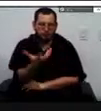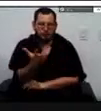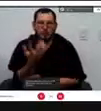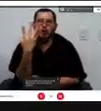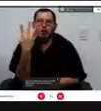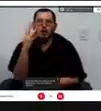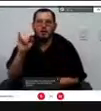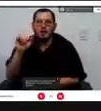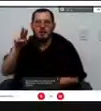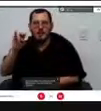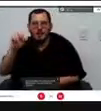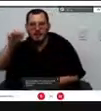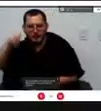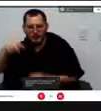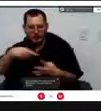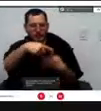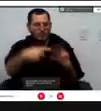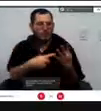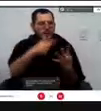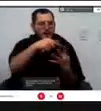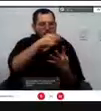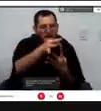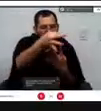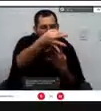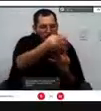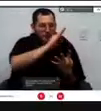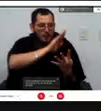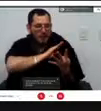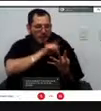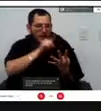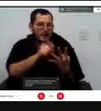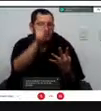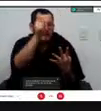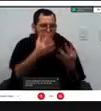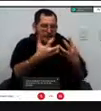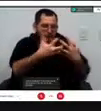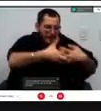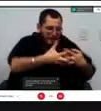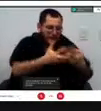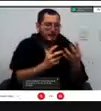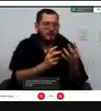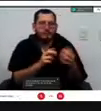mineros de los empresarios más o menos unas 20 volquetas